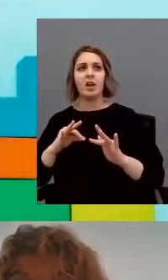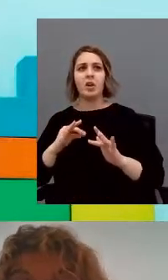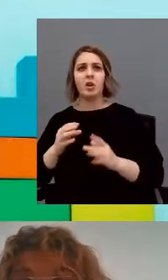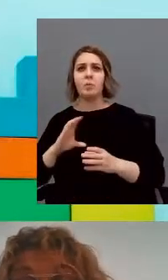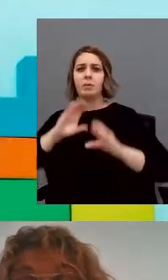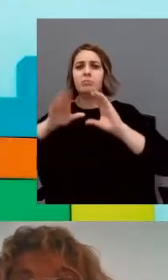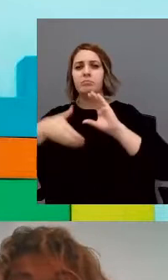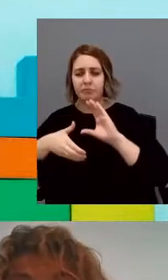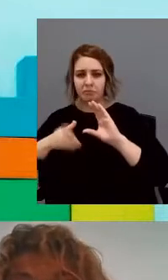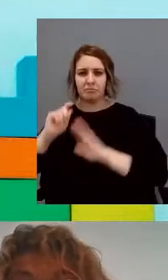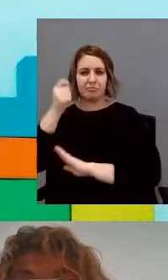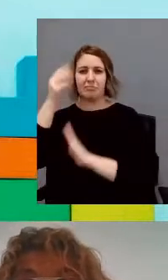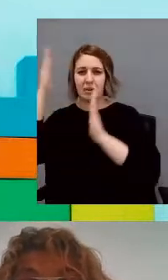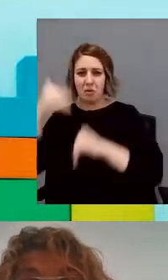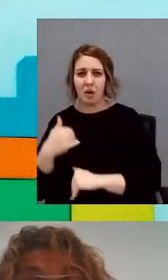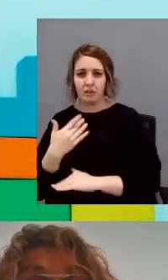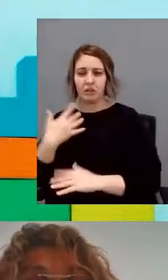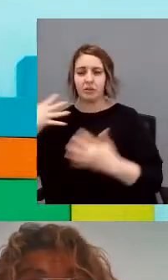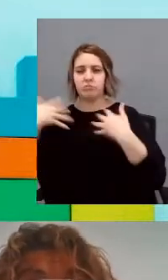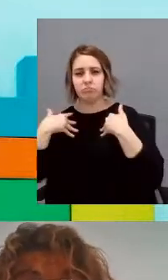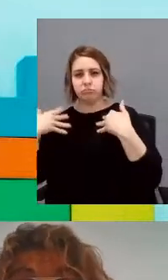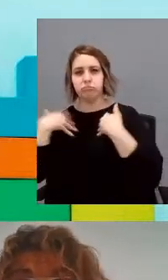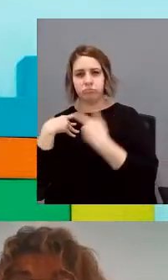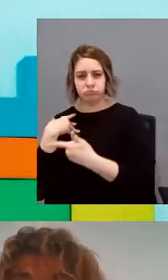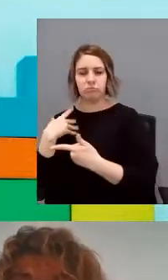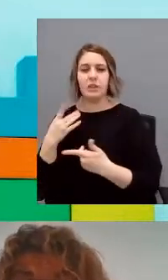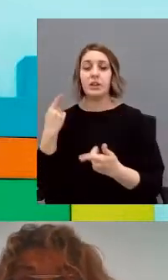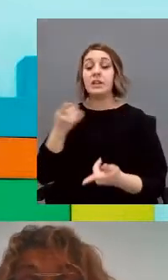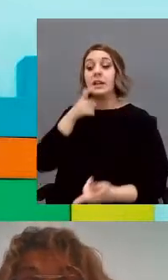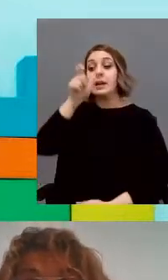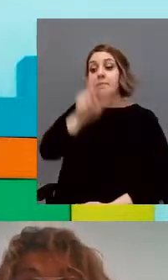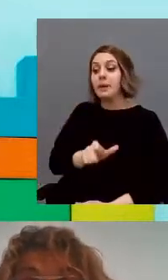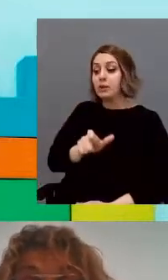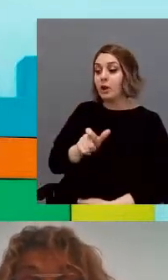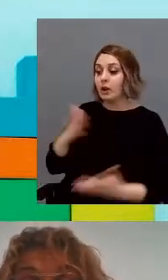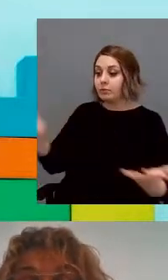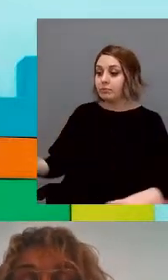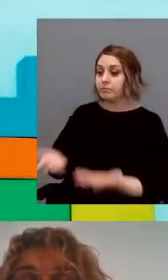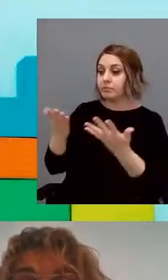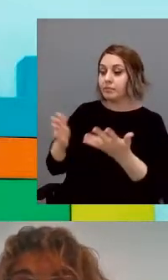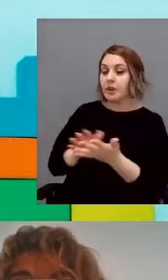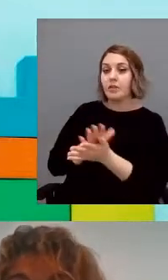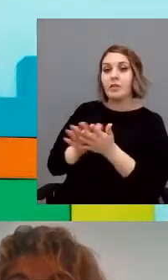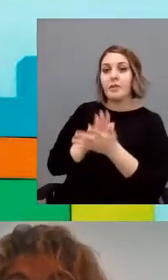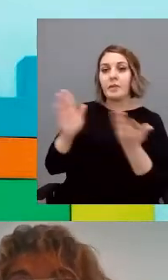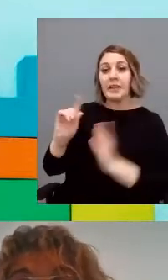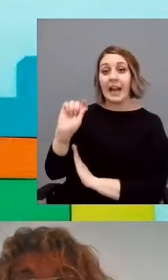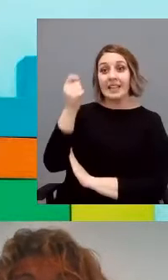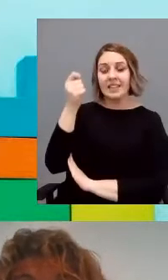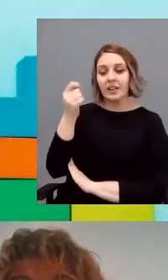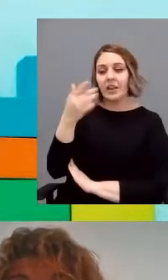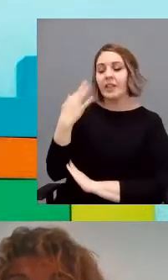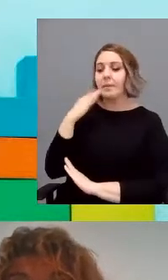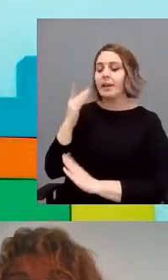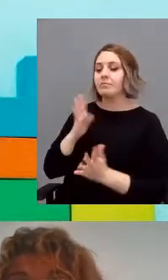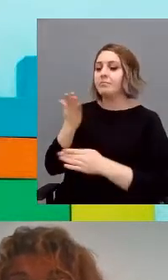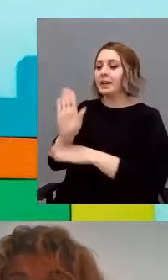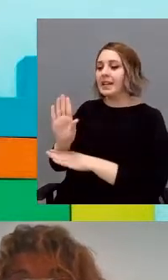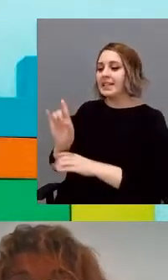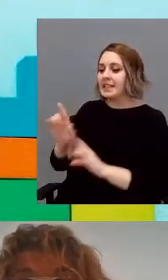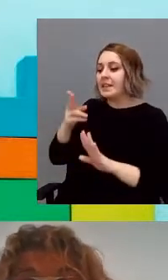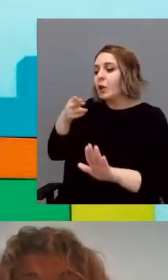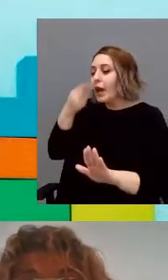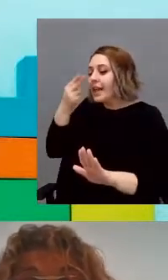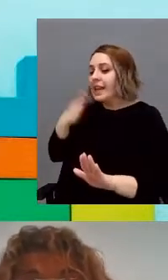poco éxito. Por lo tanto, la persona que fomente la interacción exitosa se ha de mostrar sensible a sus intereses